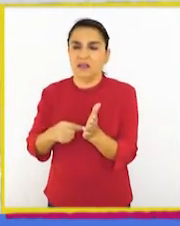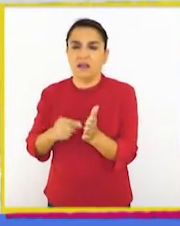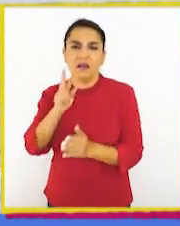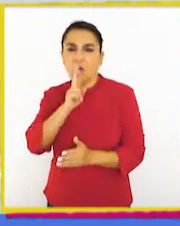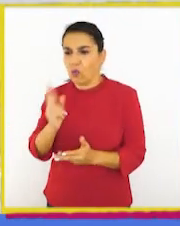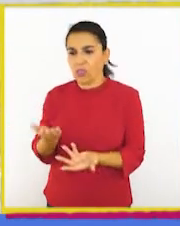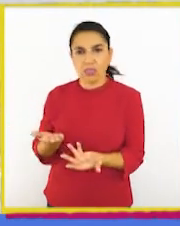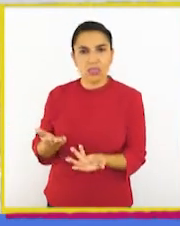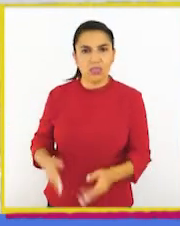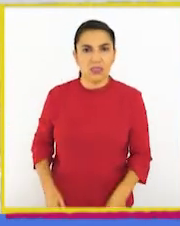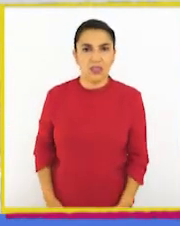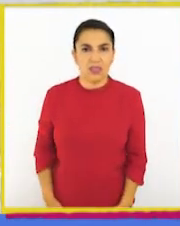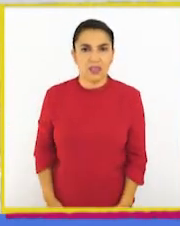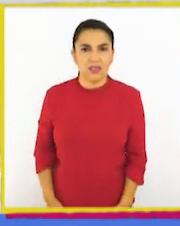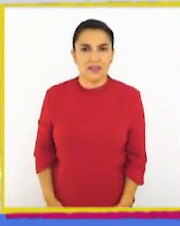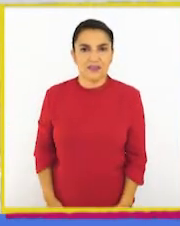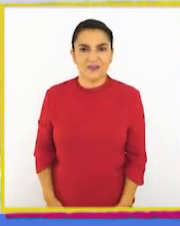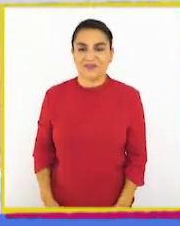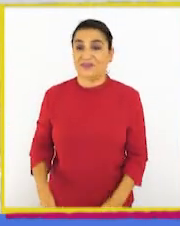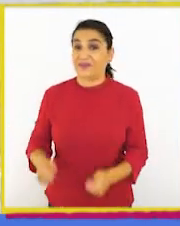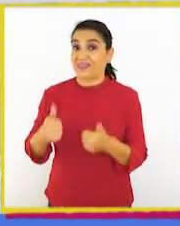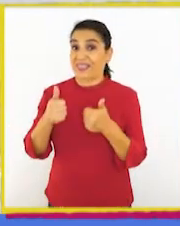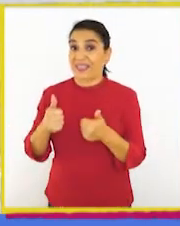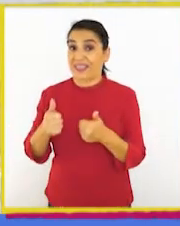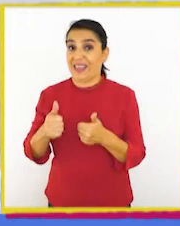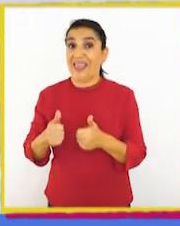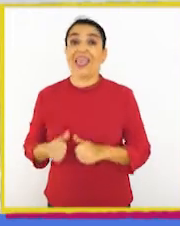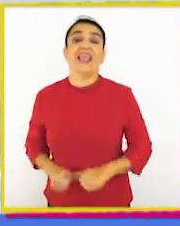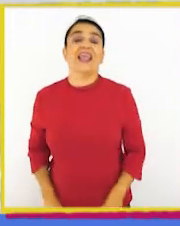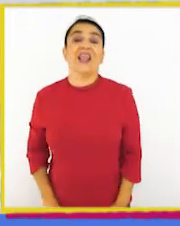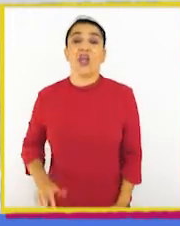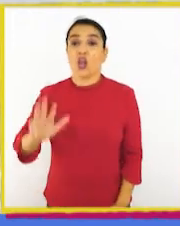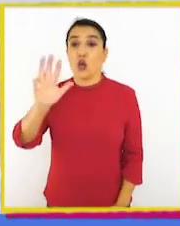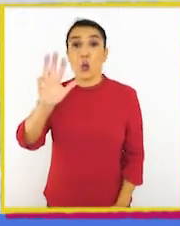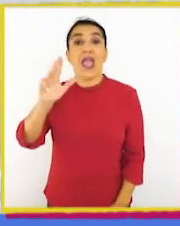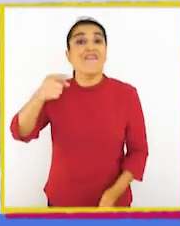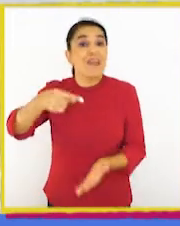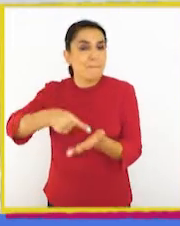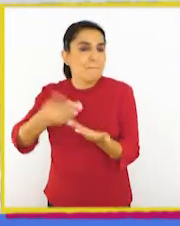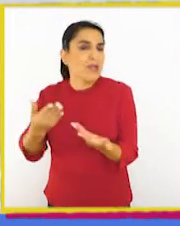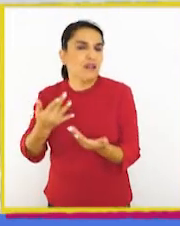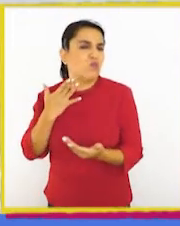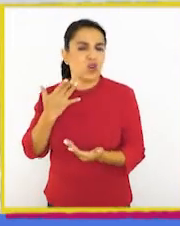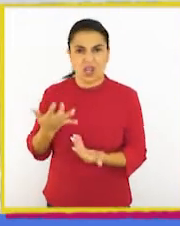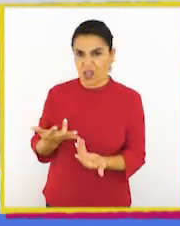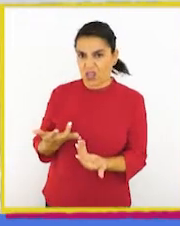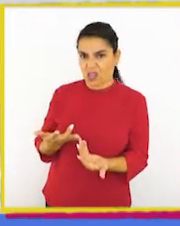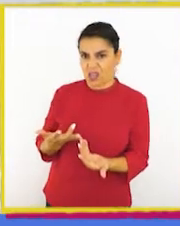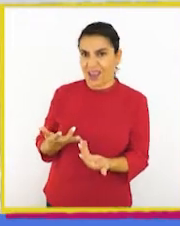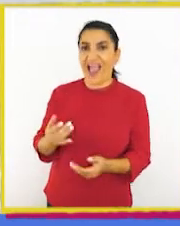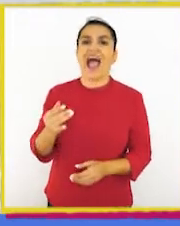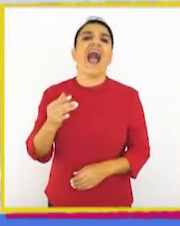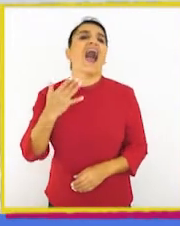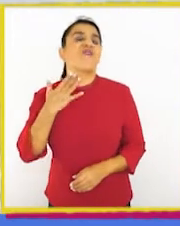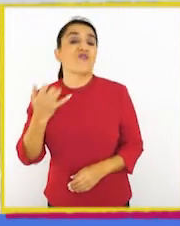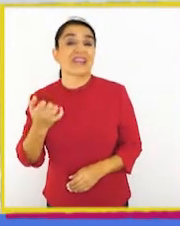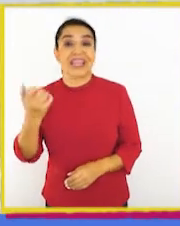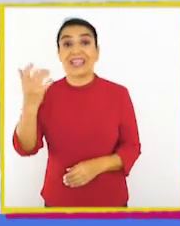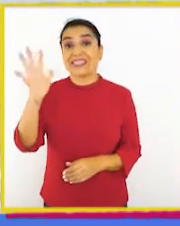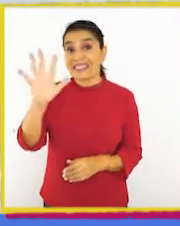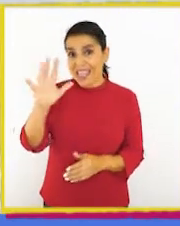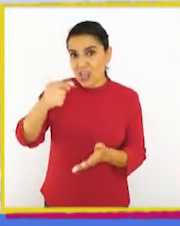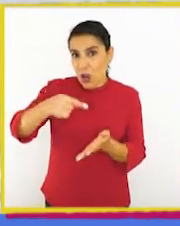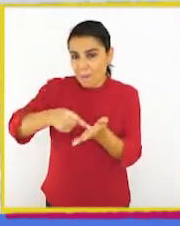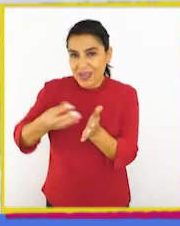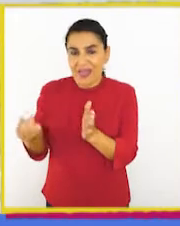¿Cuánto es esa suma? Muy bien, son 9.000 pesos. ¿Y por qué? Eso, porque